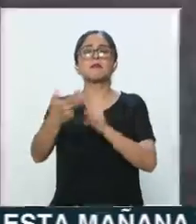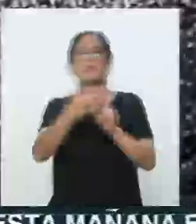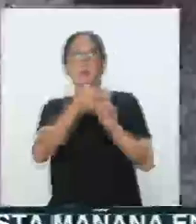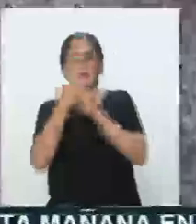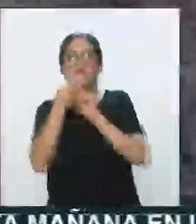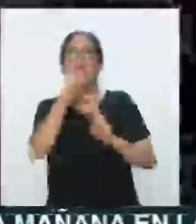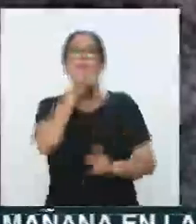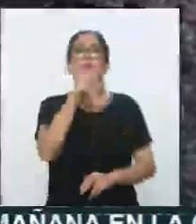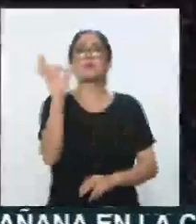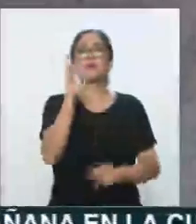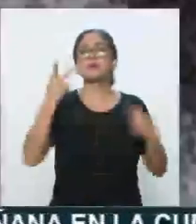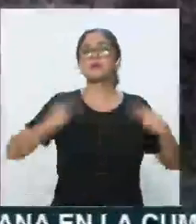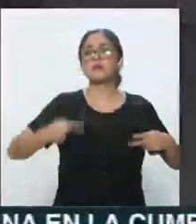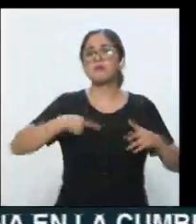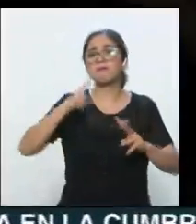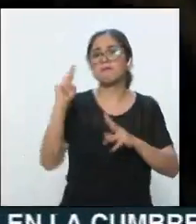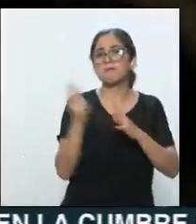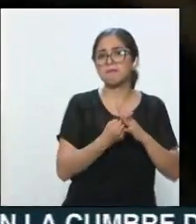homicidios.